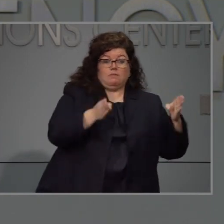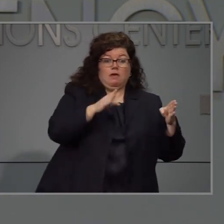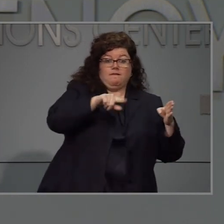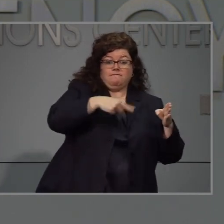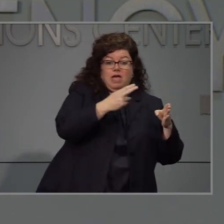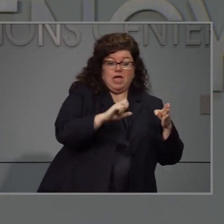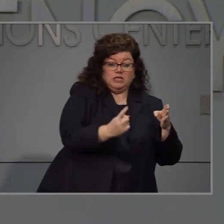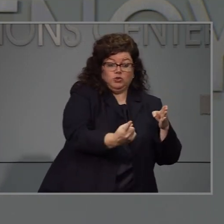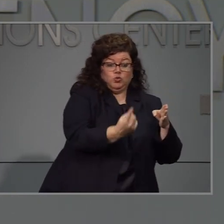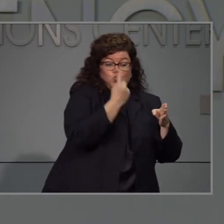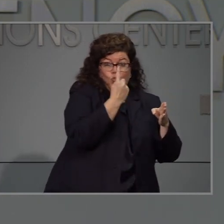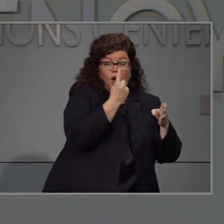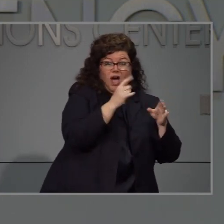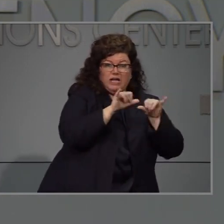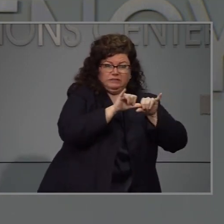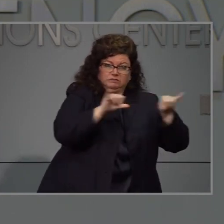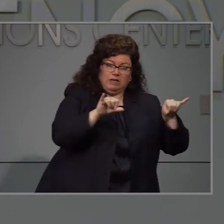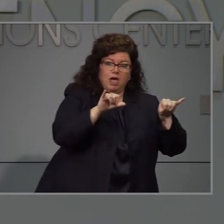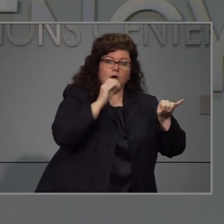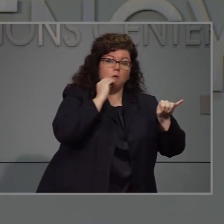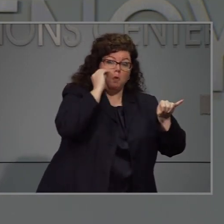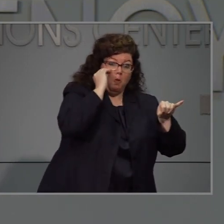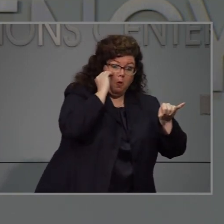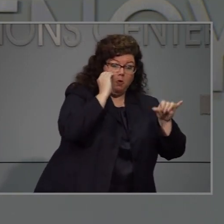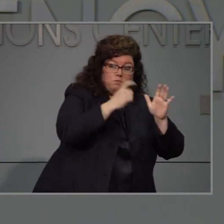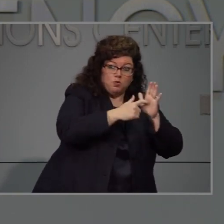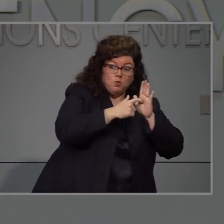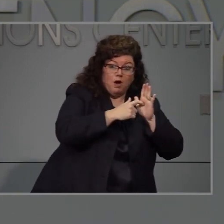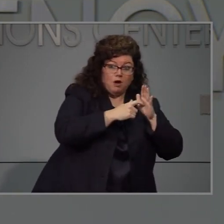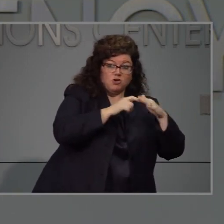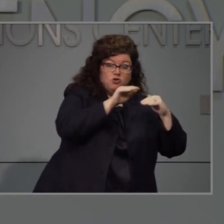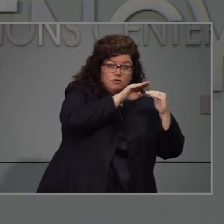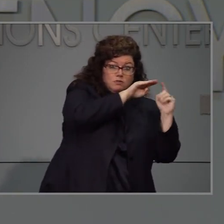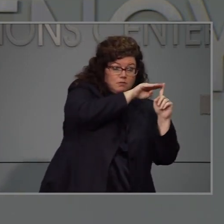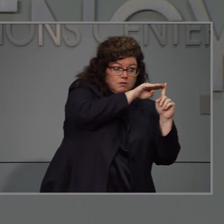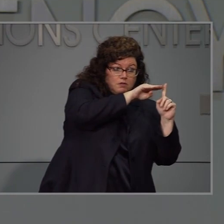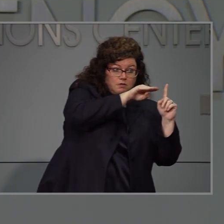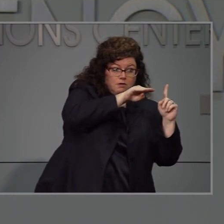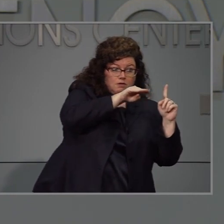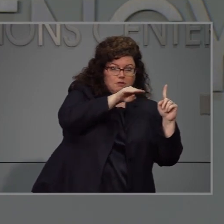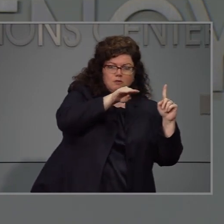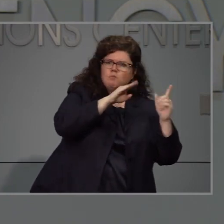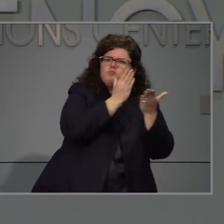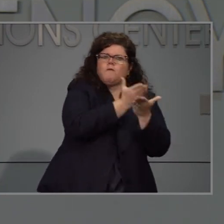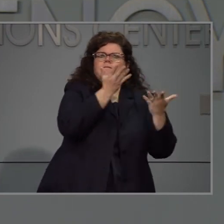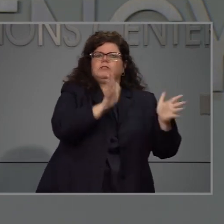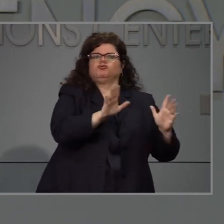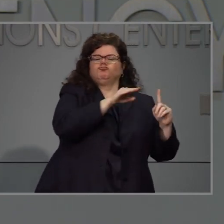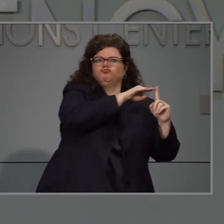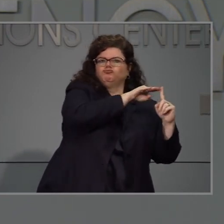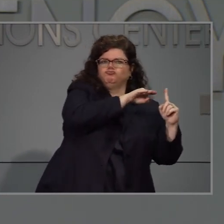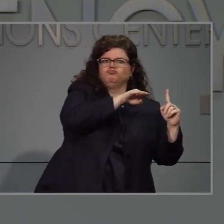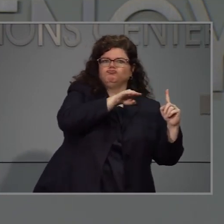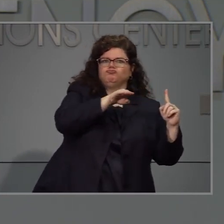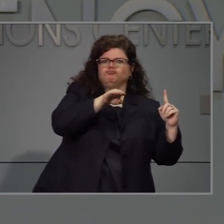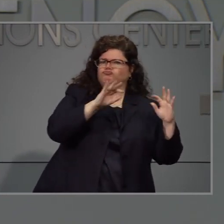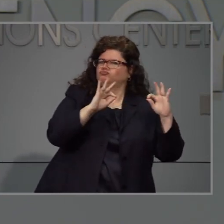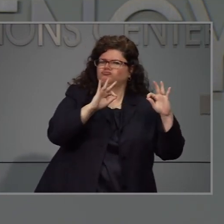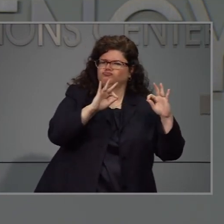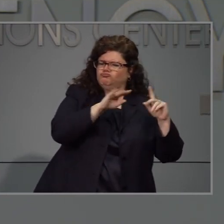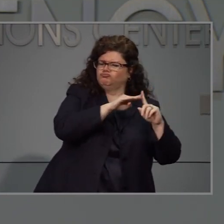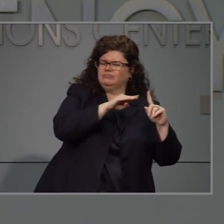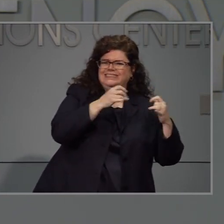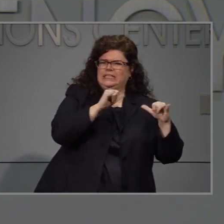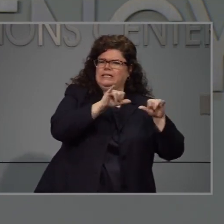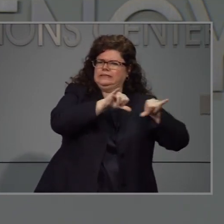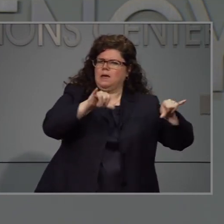primer paso hacia adelante, aun cuando estuviéramos en casa y que se mantuviera estable y es lo que ha visto en nuestras métricas hoy.